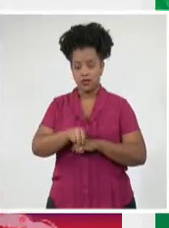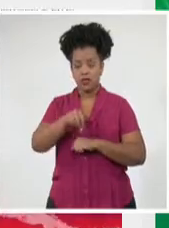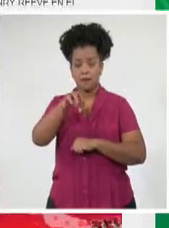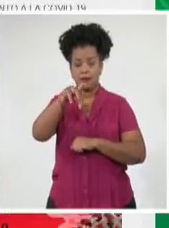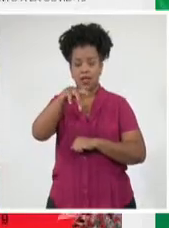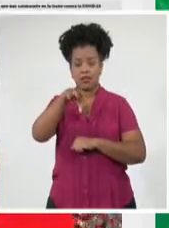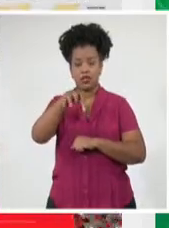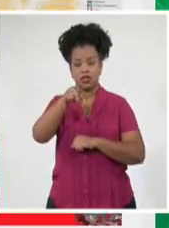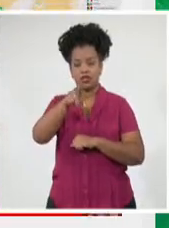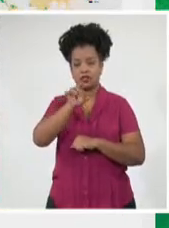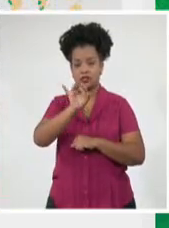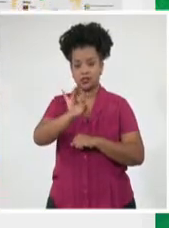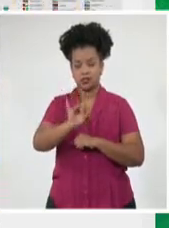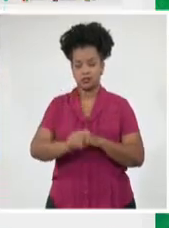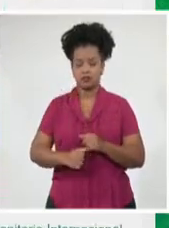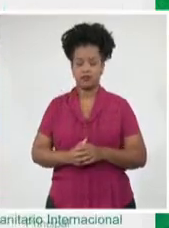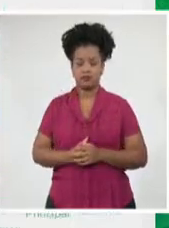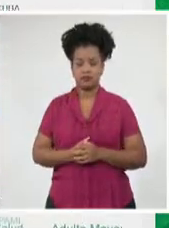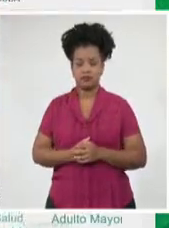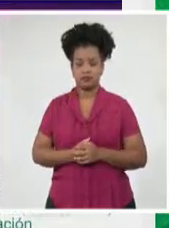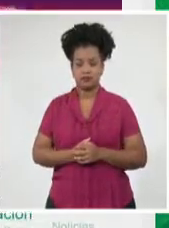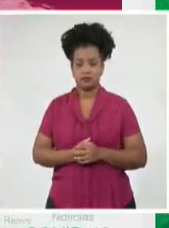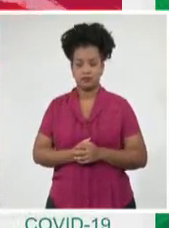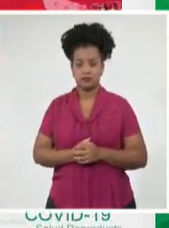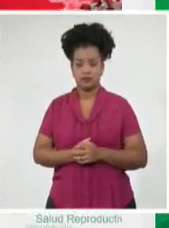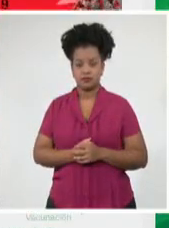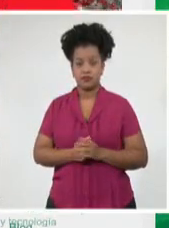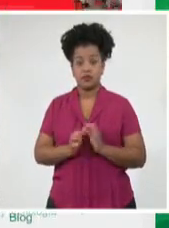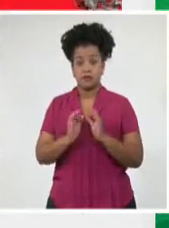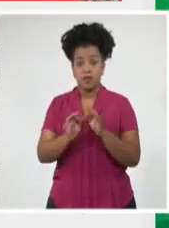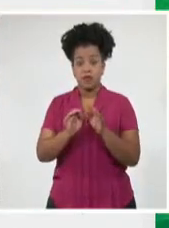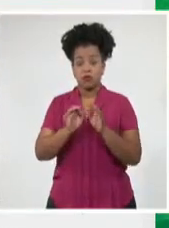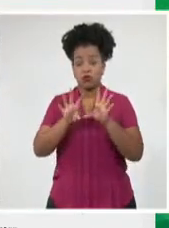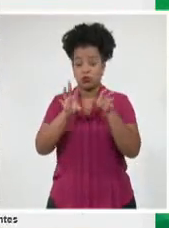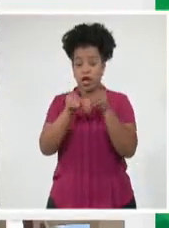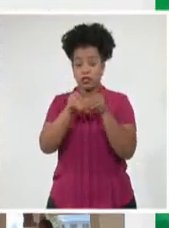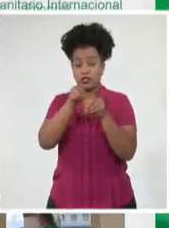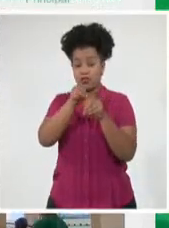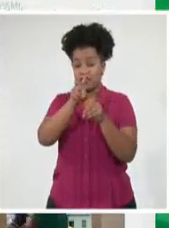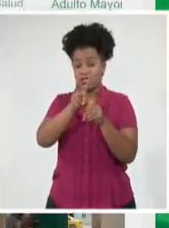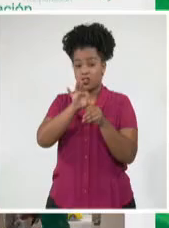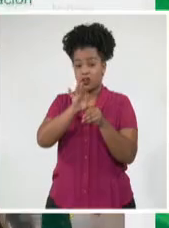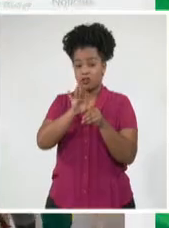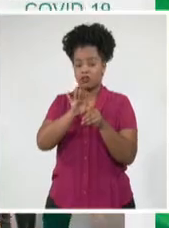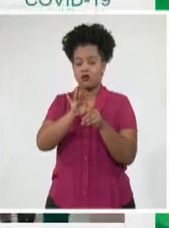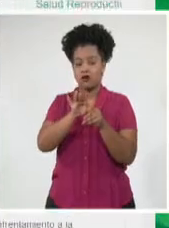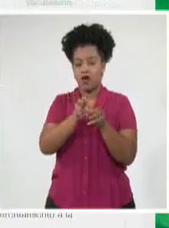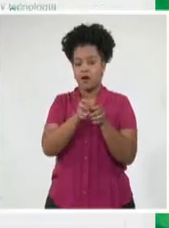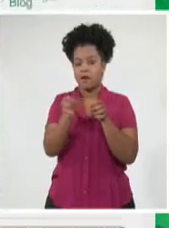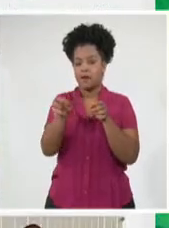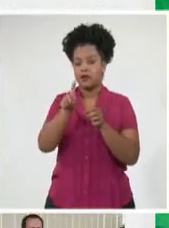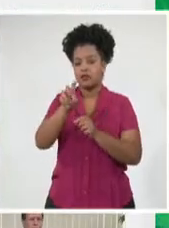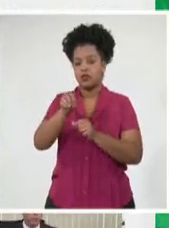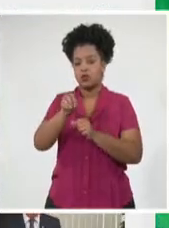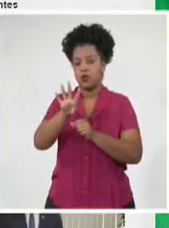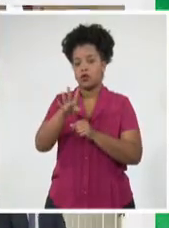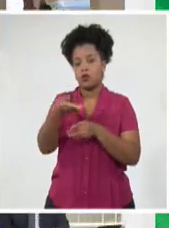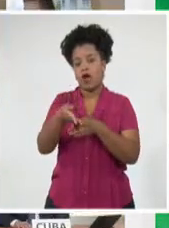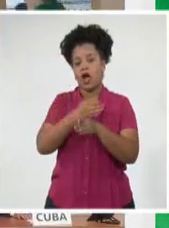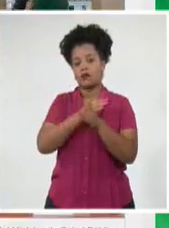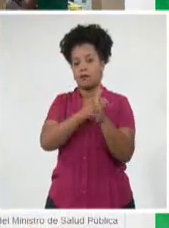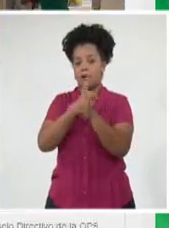del Río con 17. De los 128 casos detectados, 104 fueron contactos de casos confirmados,